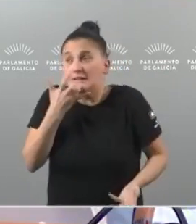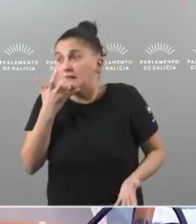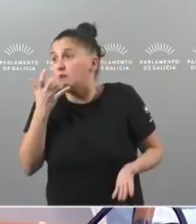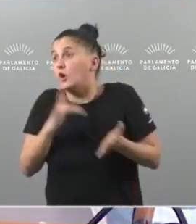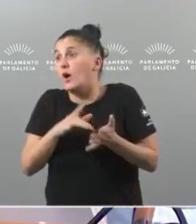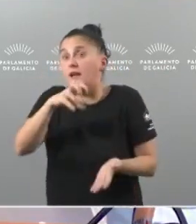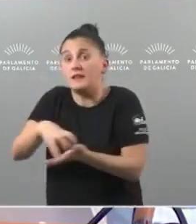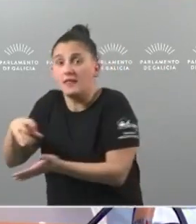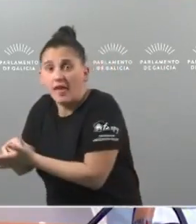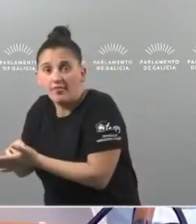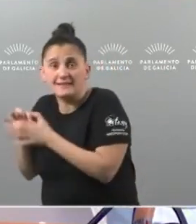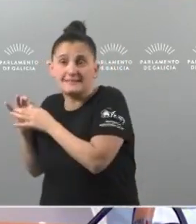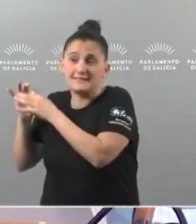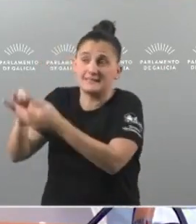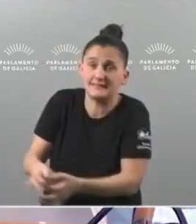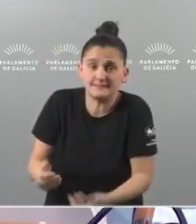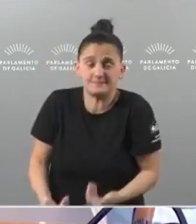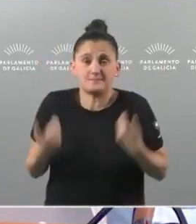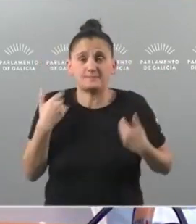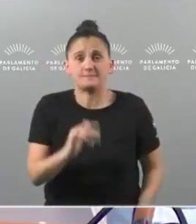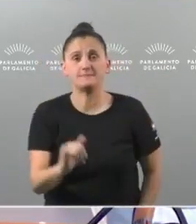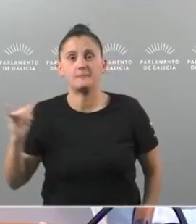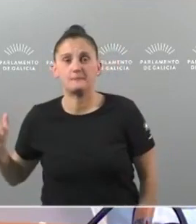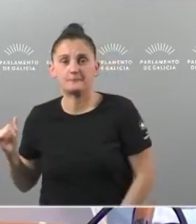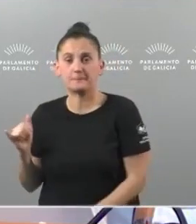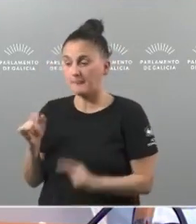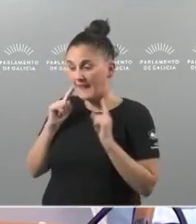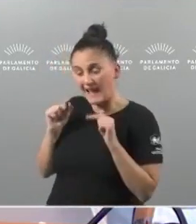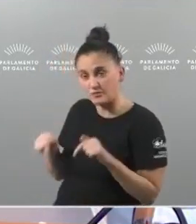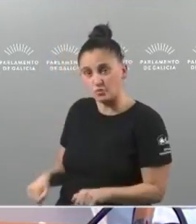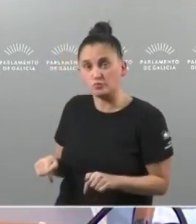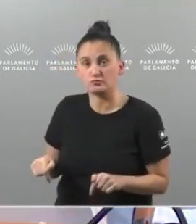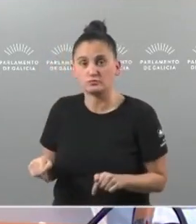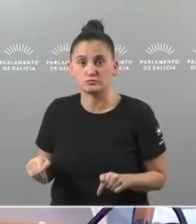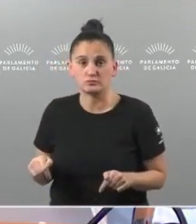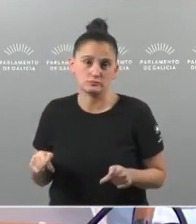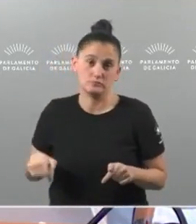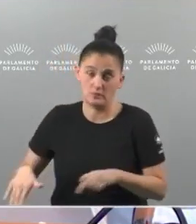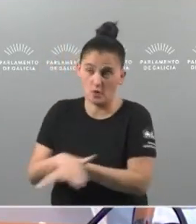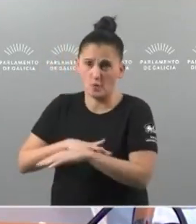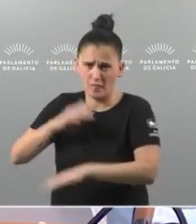entidades que son as que teñen a responsabilidade e que en este caso é o goberno central.